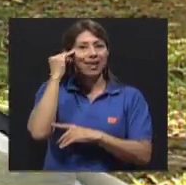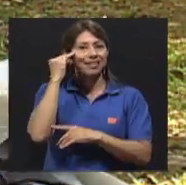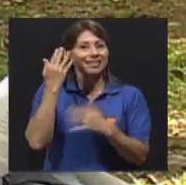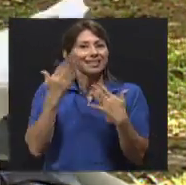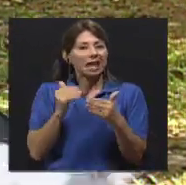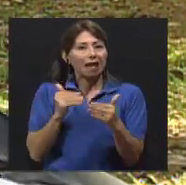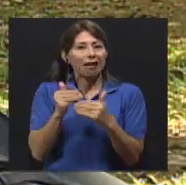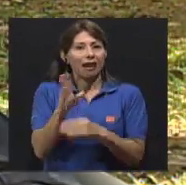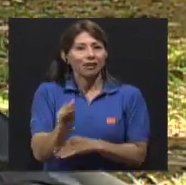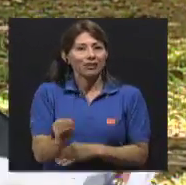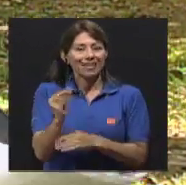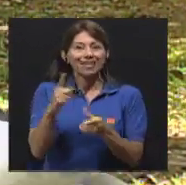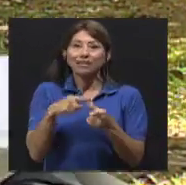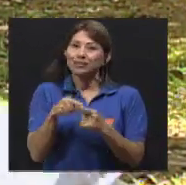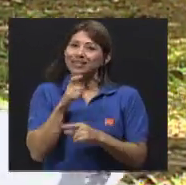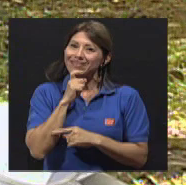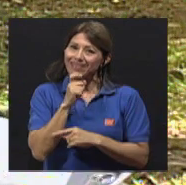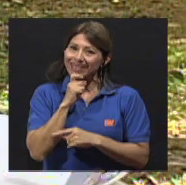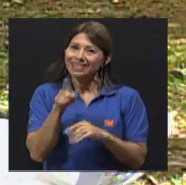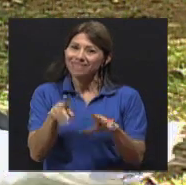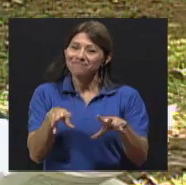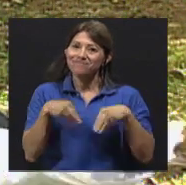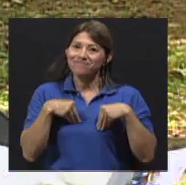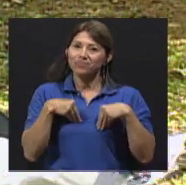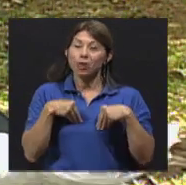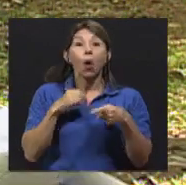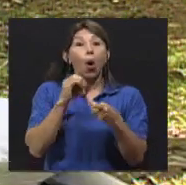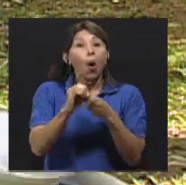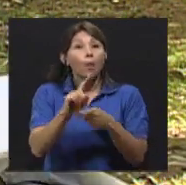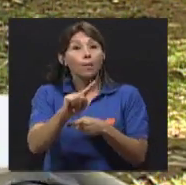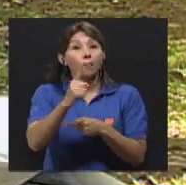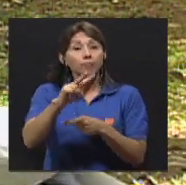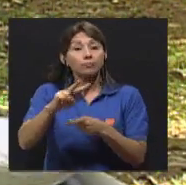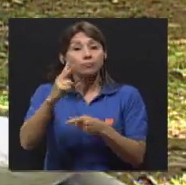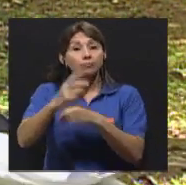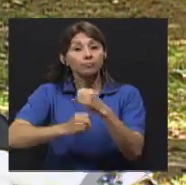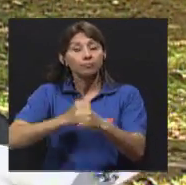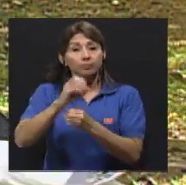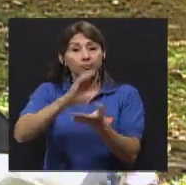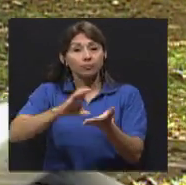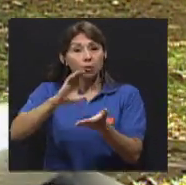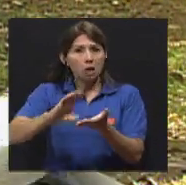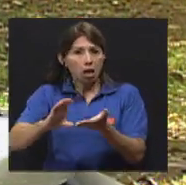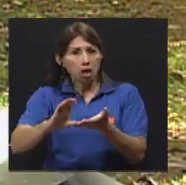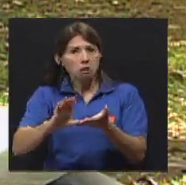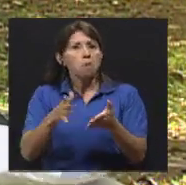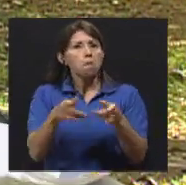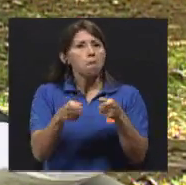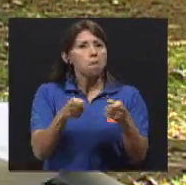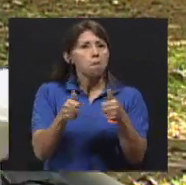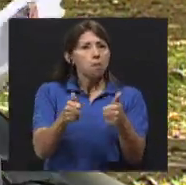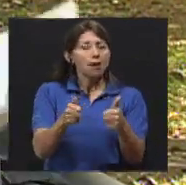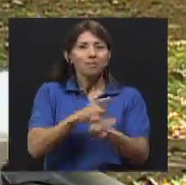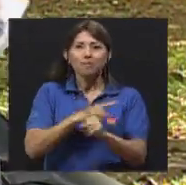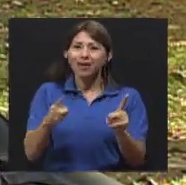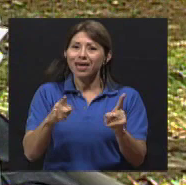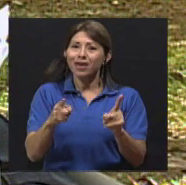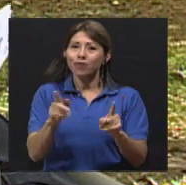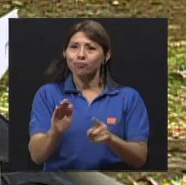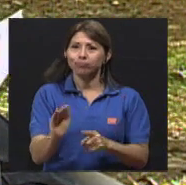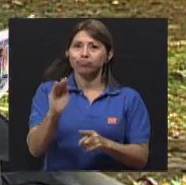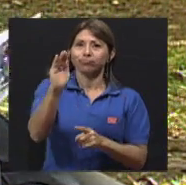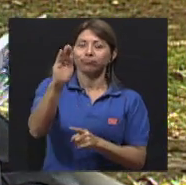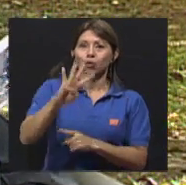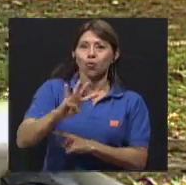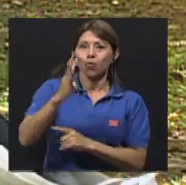son los más difíciles de tratar. O los muchachos colegiales, todavía en el o segundo año de colegio, son muy manejables. Ya lo que es cuarto o